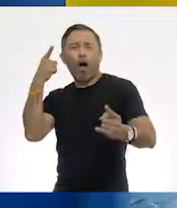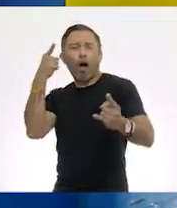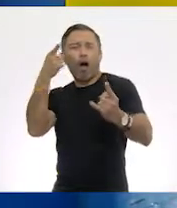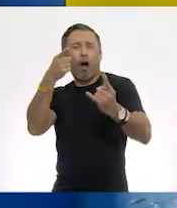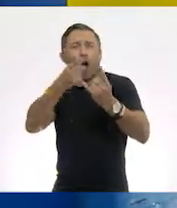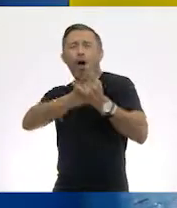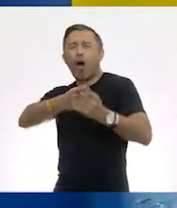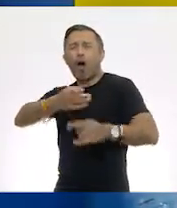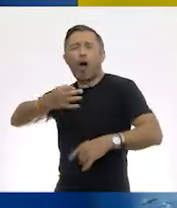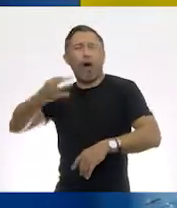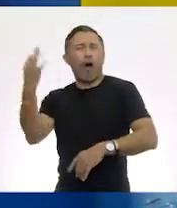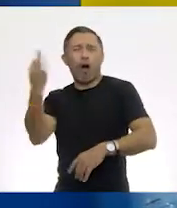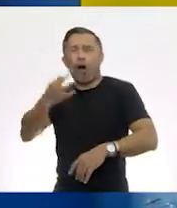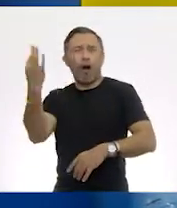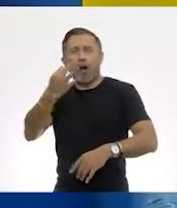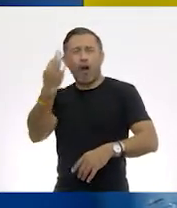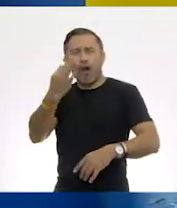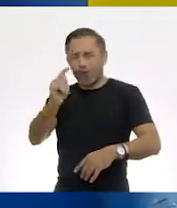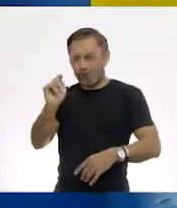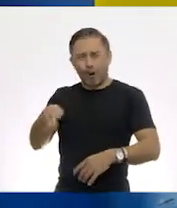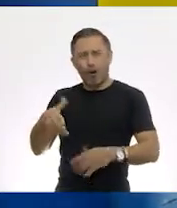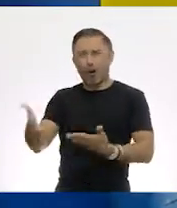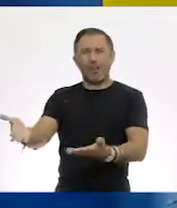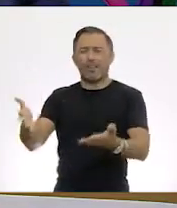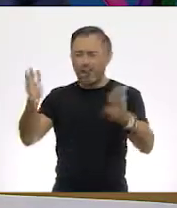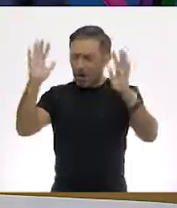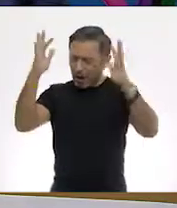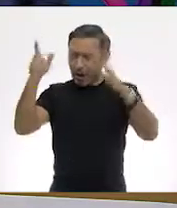¡Golazo de Tom! ¡Muy bien! ¡Gol!